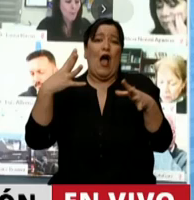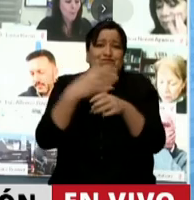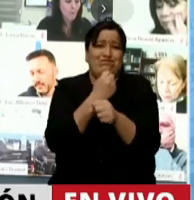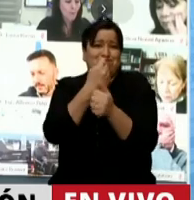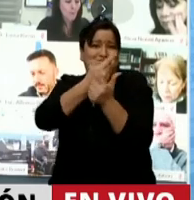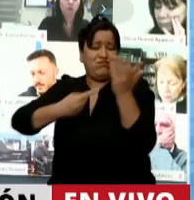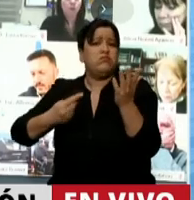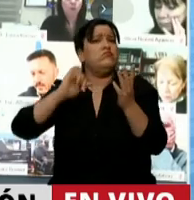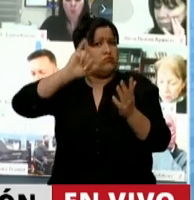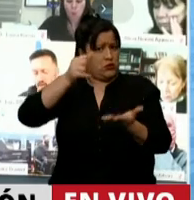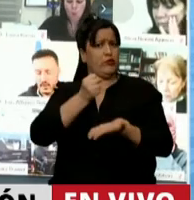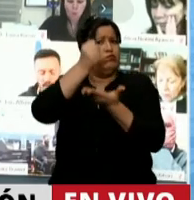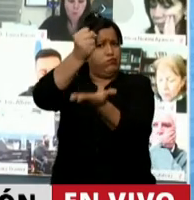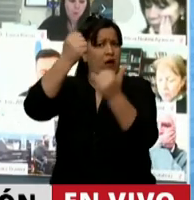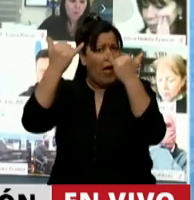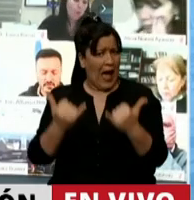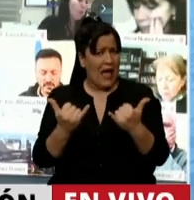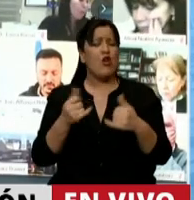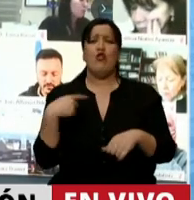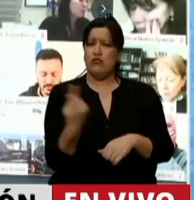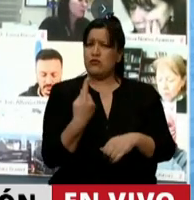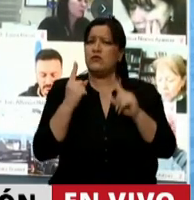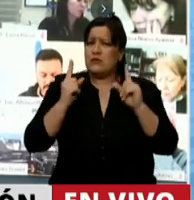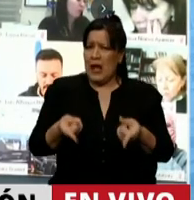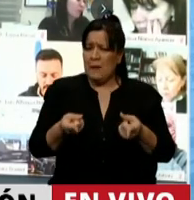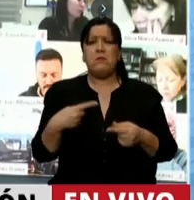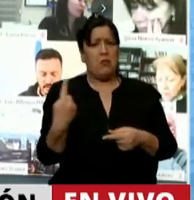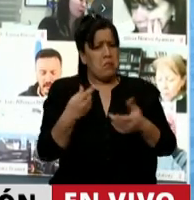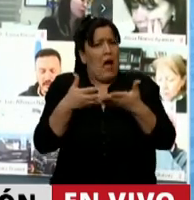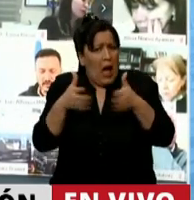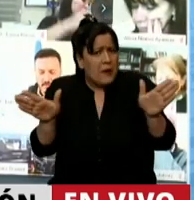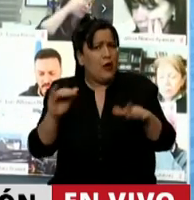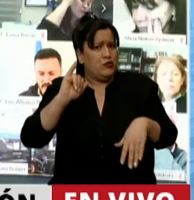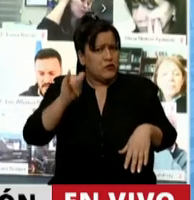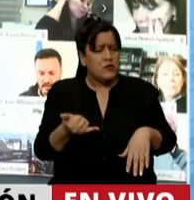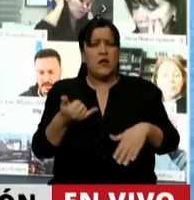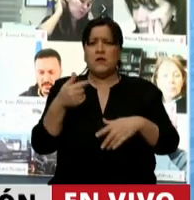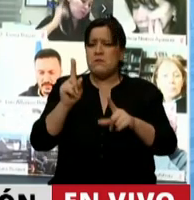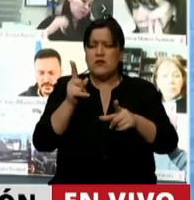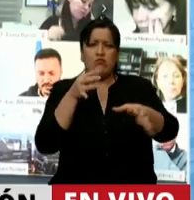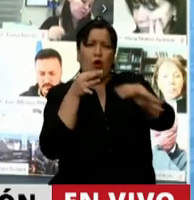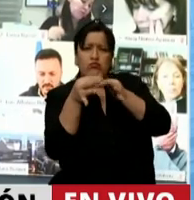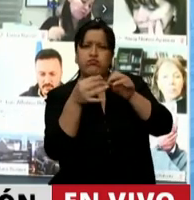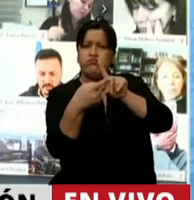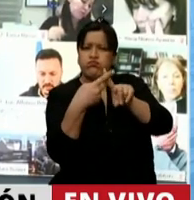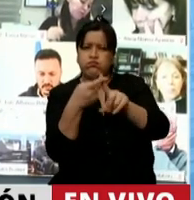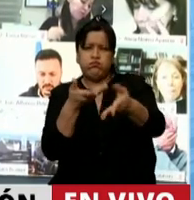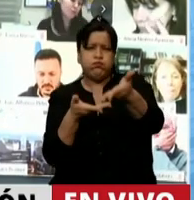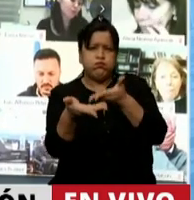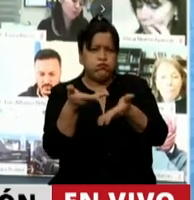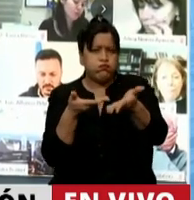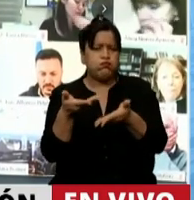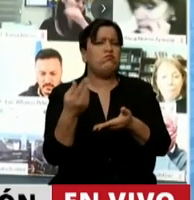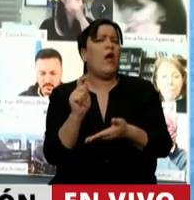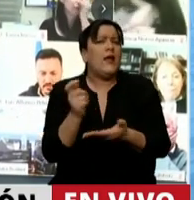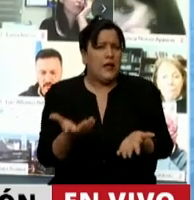ha asistido. Nosotros estamos también dispuestos a partir de las conversaciones que hemos tenido con